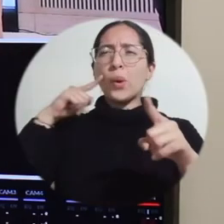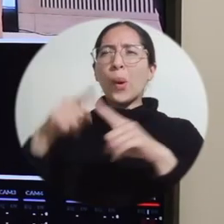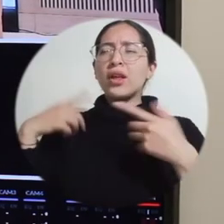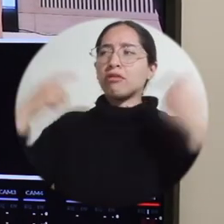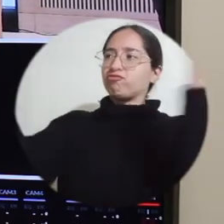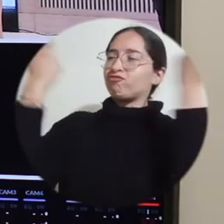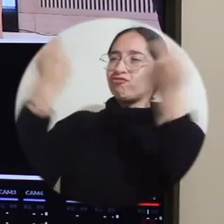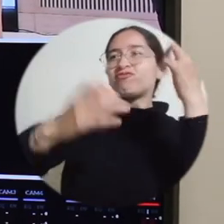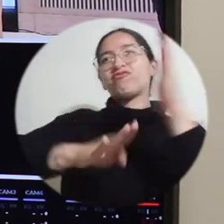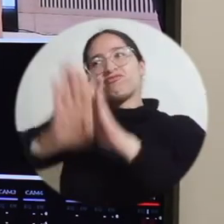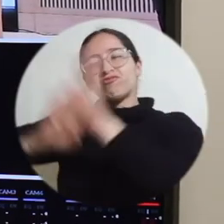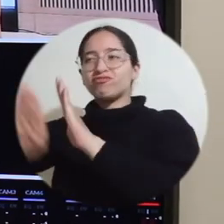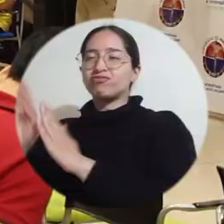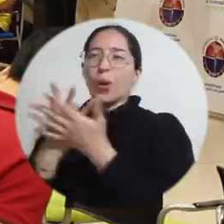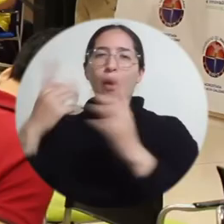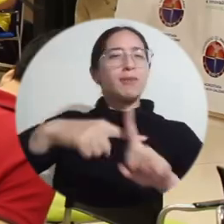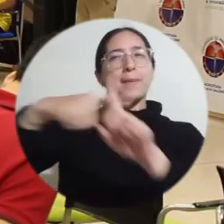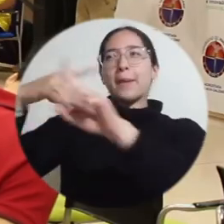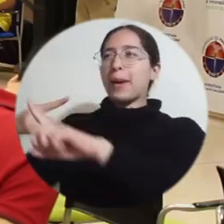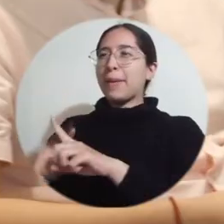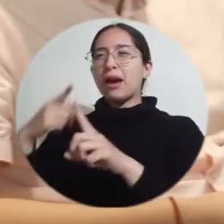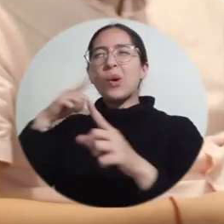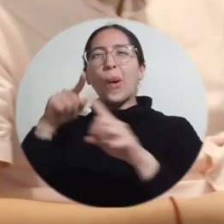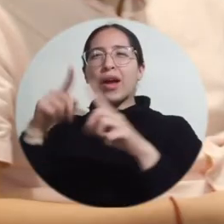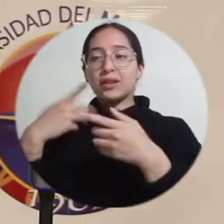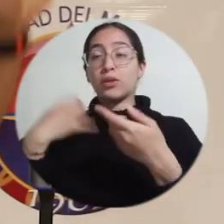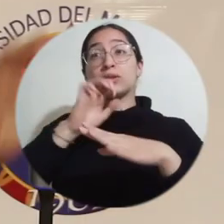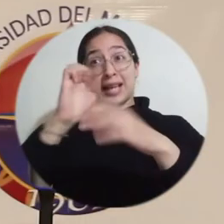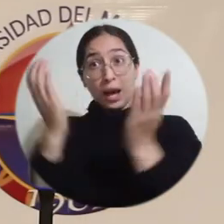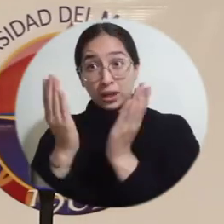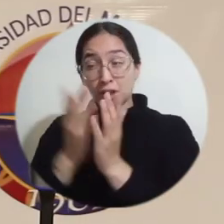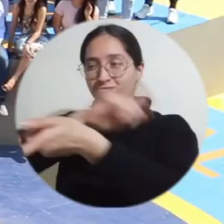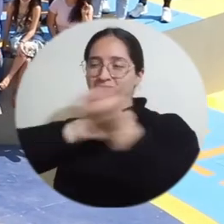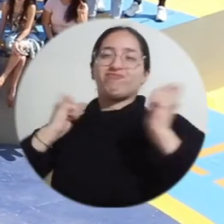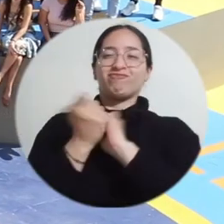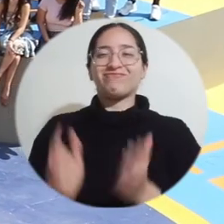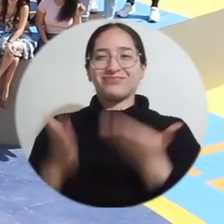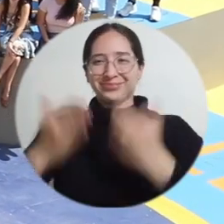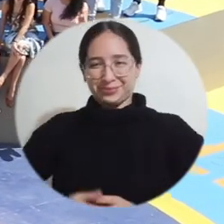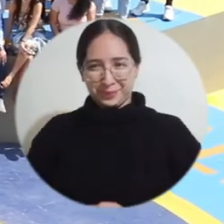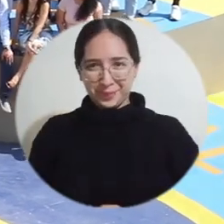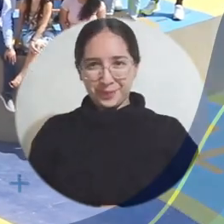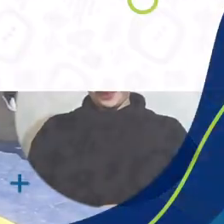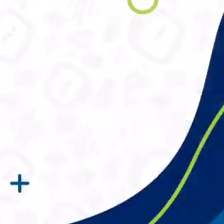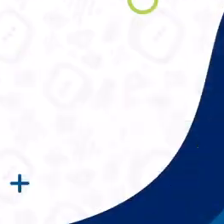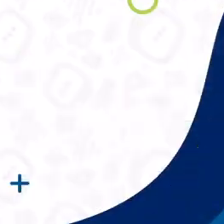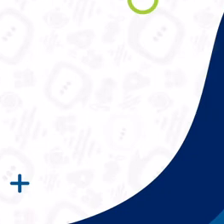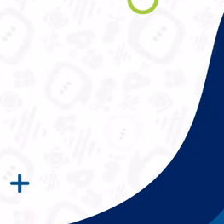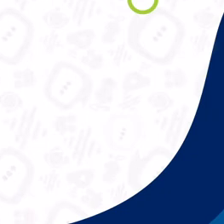universidades se congregan en función de un liderazgo que promueve acciones positivas para transformaciones sociales y educativas.